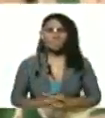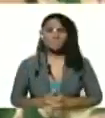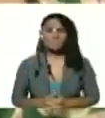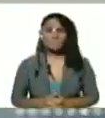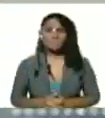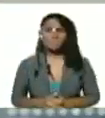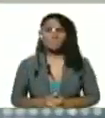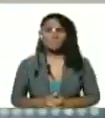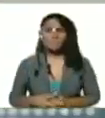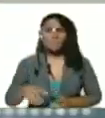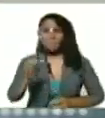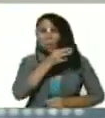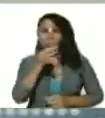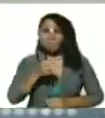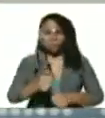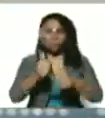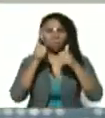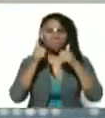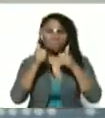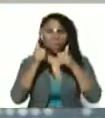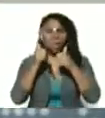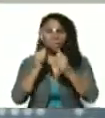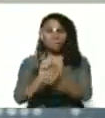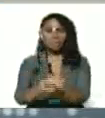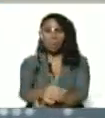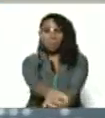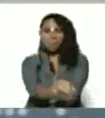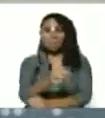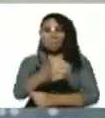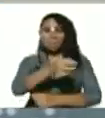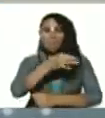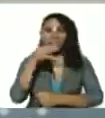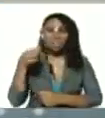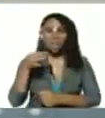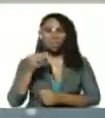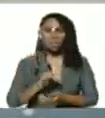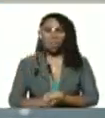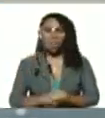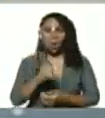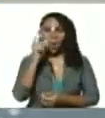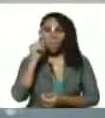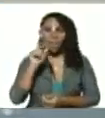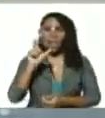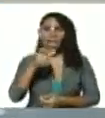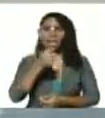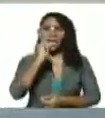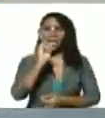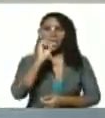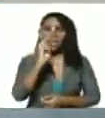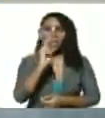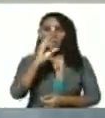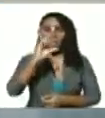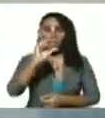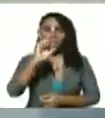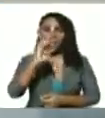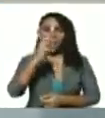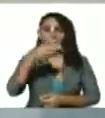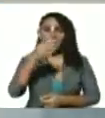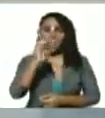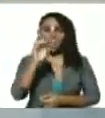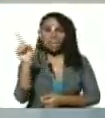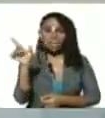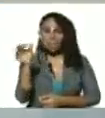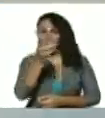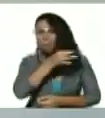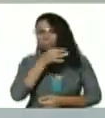correcto muy bien excelente Giuseppe Cachopo bien bueno